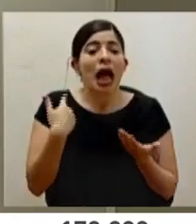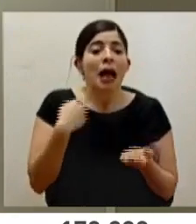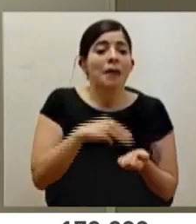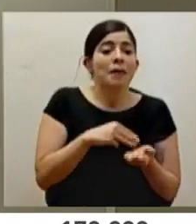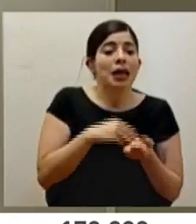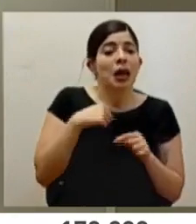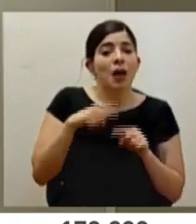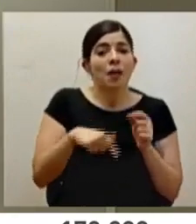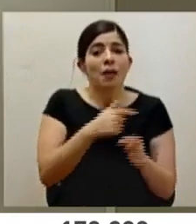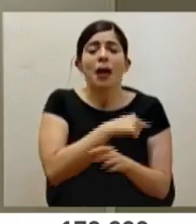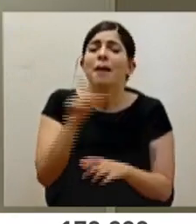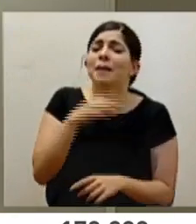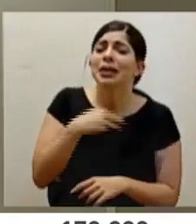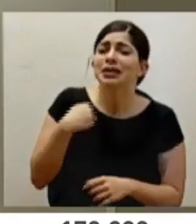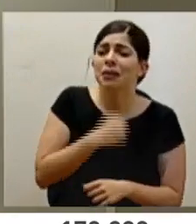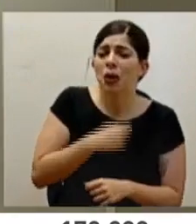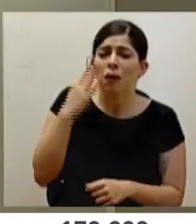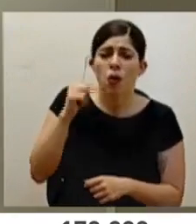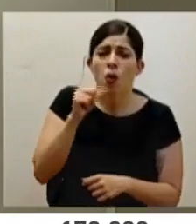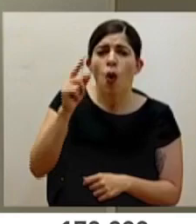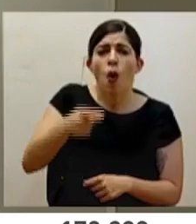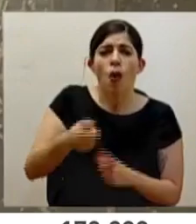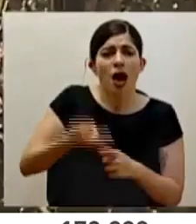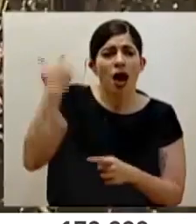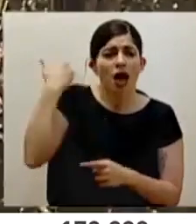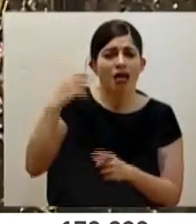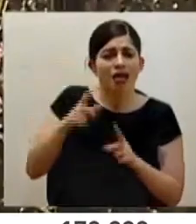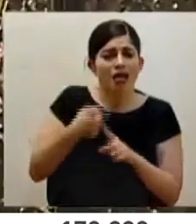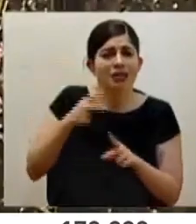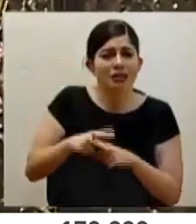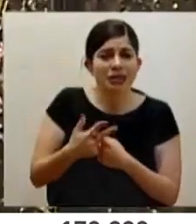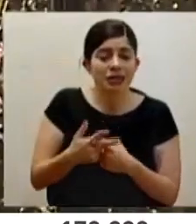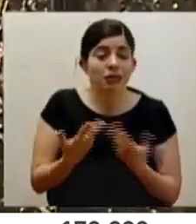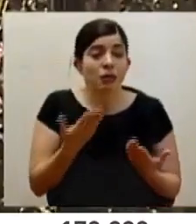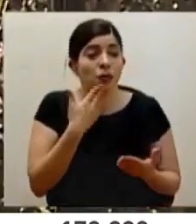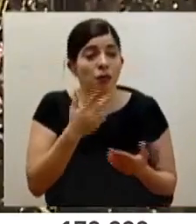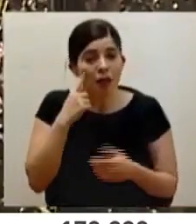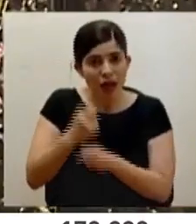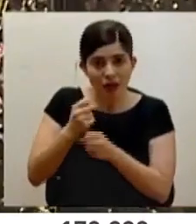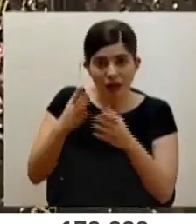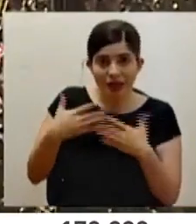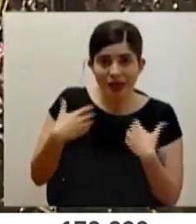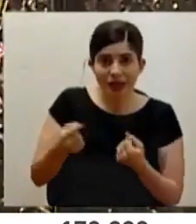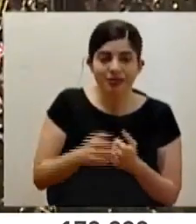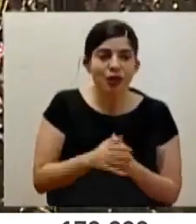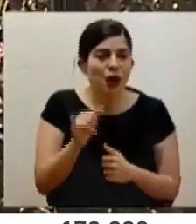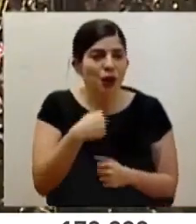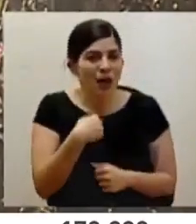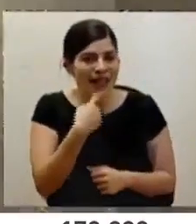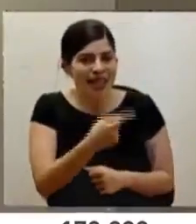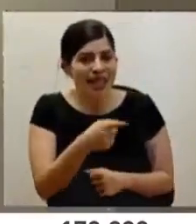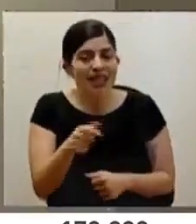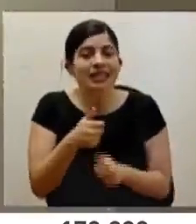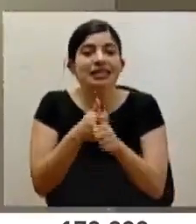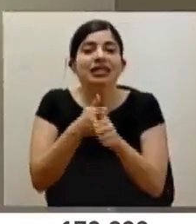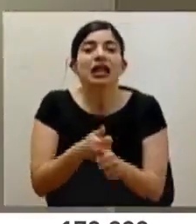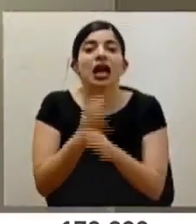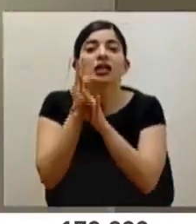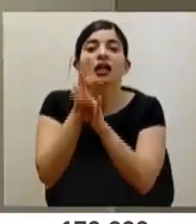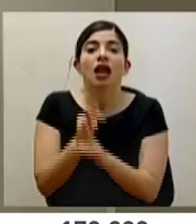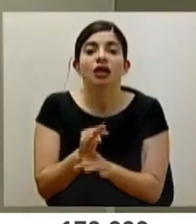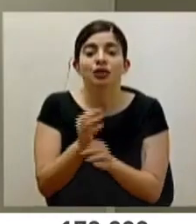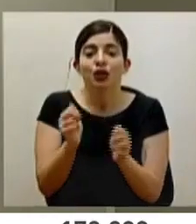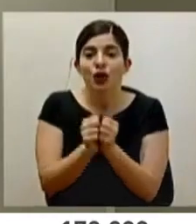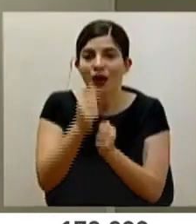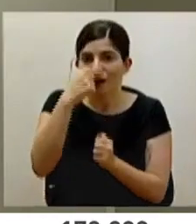clave para no vacunarse. Ministro, perdón, ¿por qué no se puso obligatorio desde un inicio, entonces, para los funcionarios de salud? Sí, como le digo, esto es para seguir la tradición que se viene con